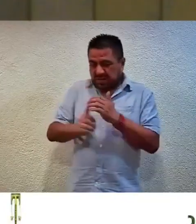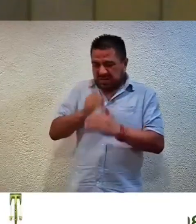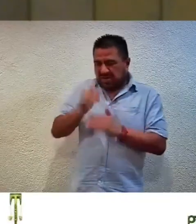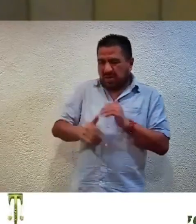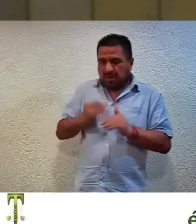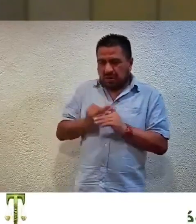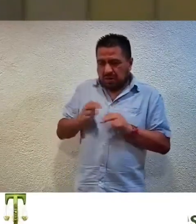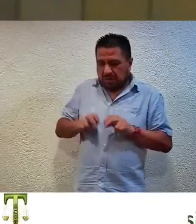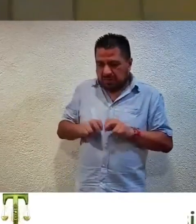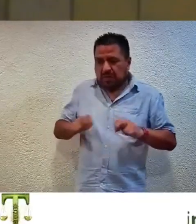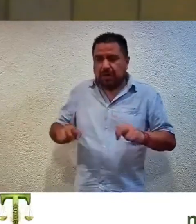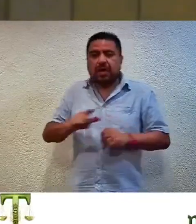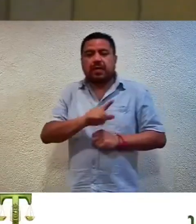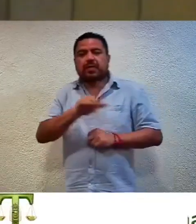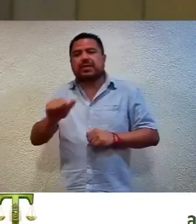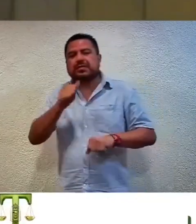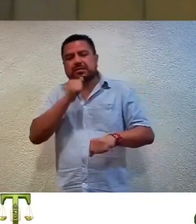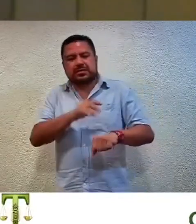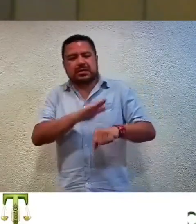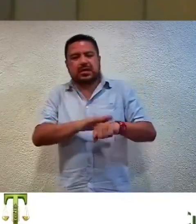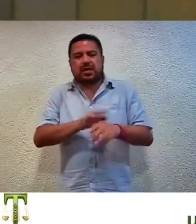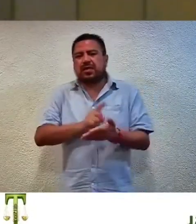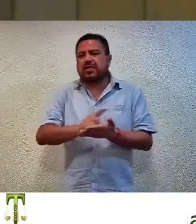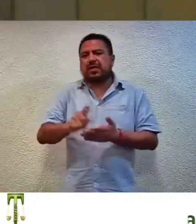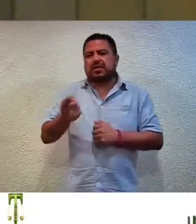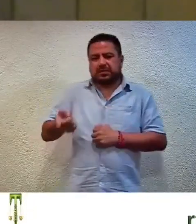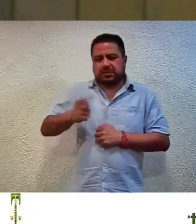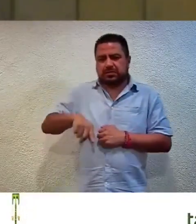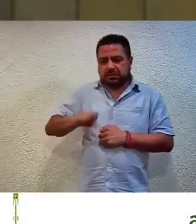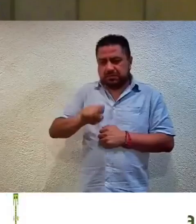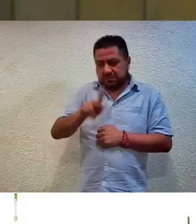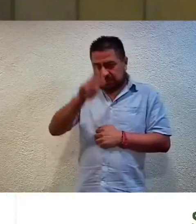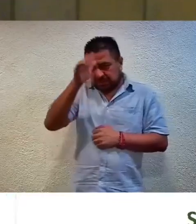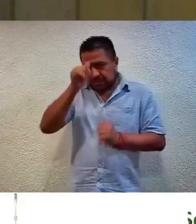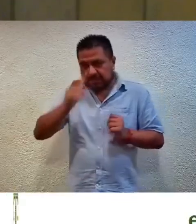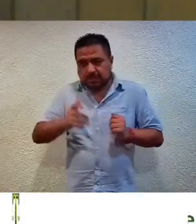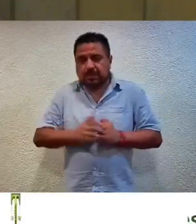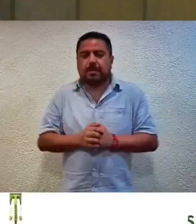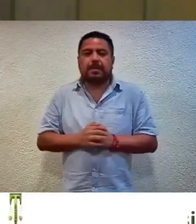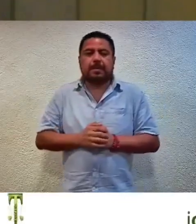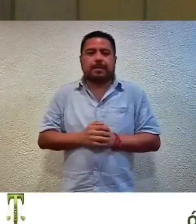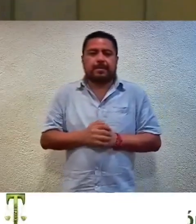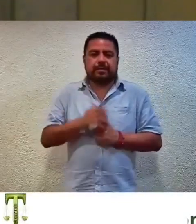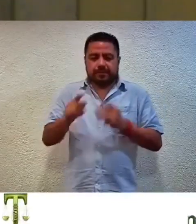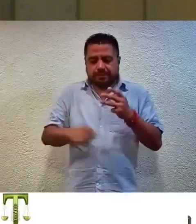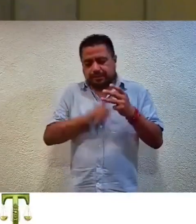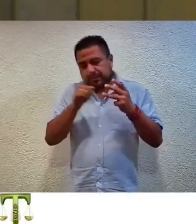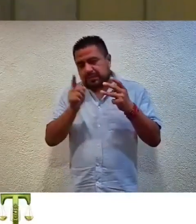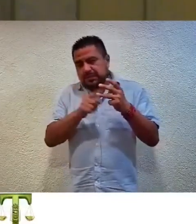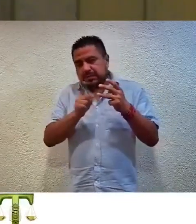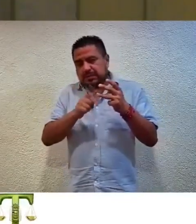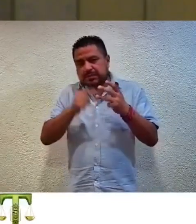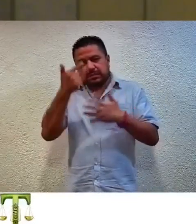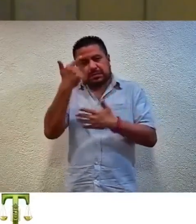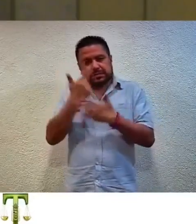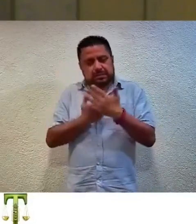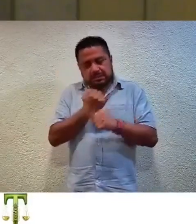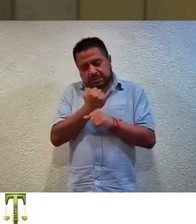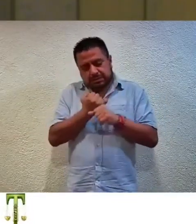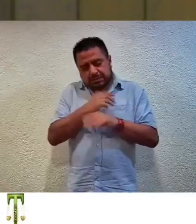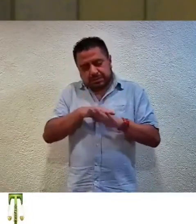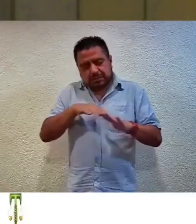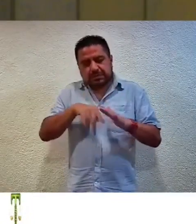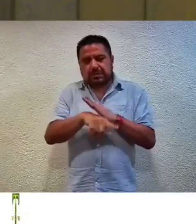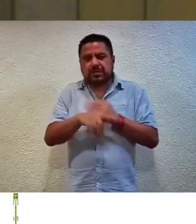y, en consecuencia, notifíquese como en derecho corresponde. El tercer asunto listado para analizar y resolver.